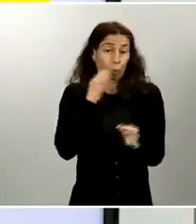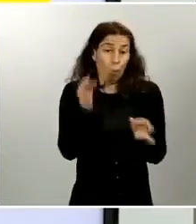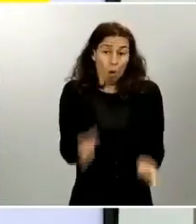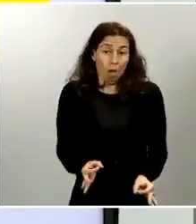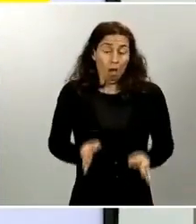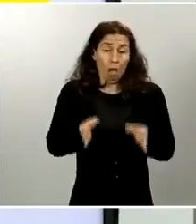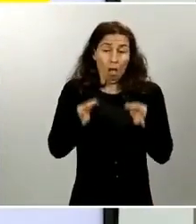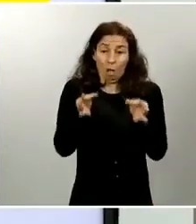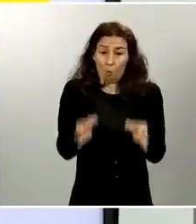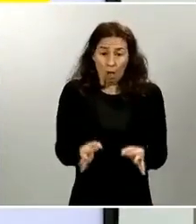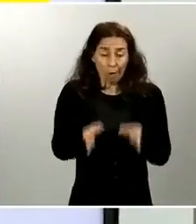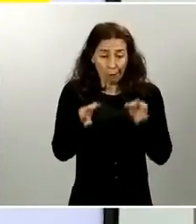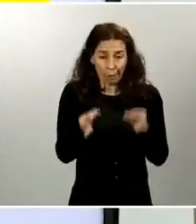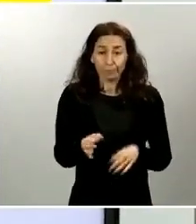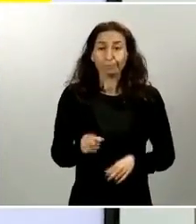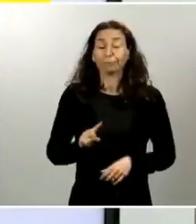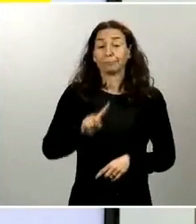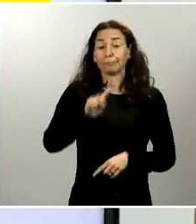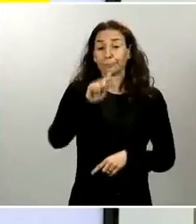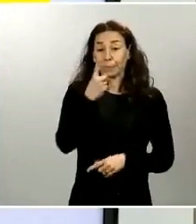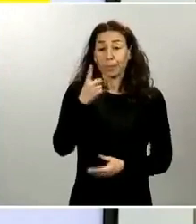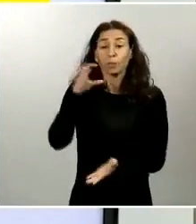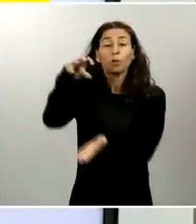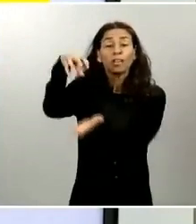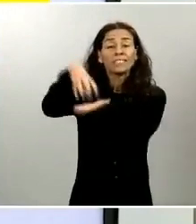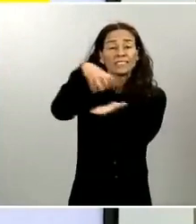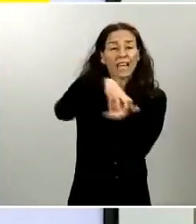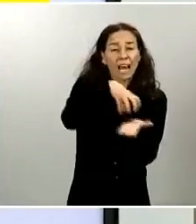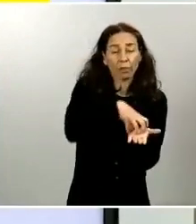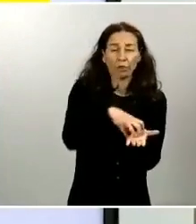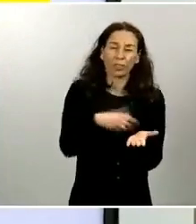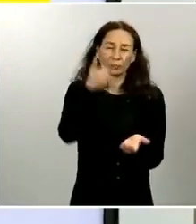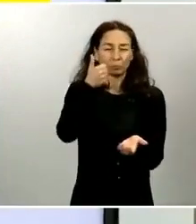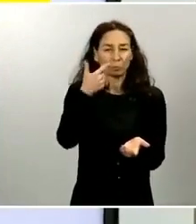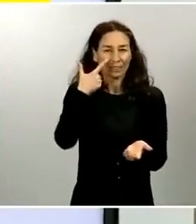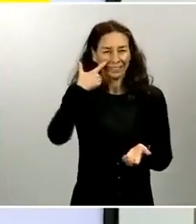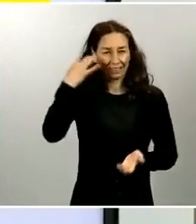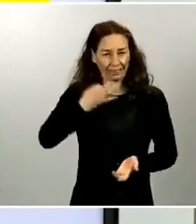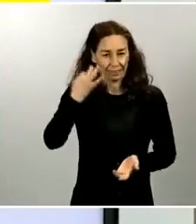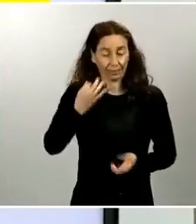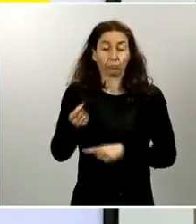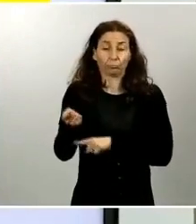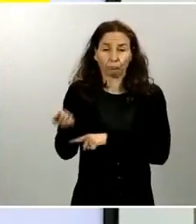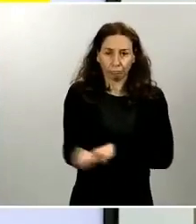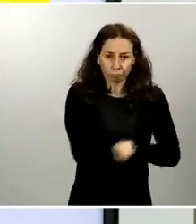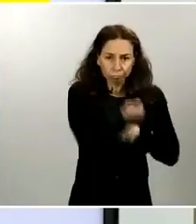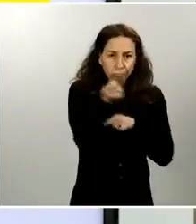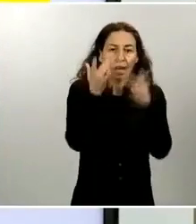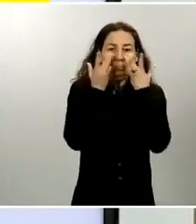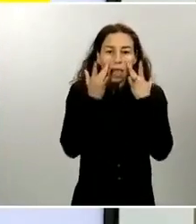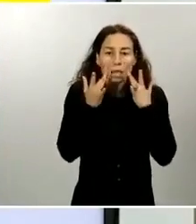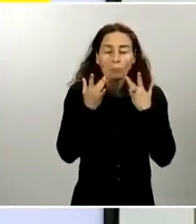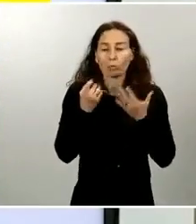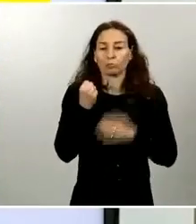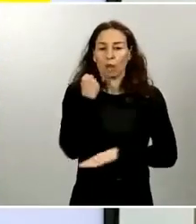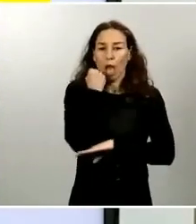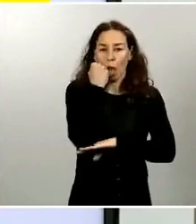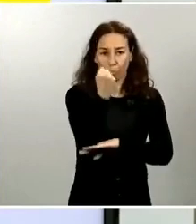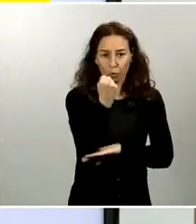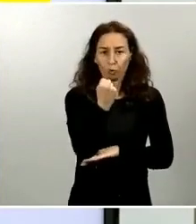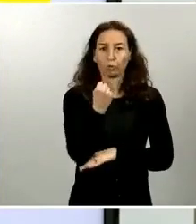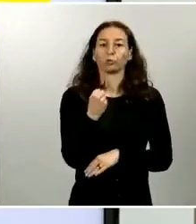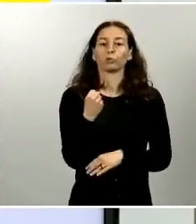la desinfección de instalaciones críticas y servicios esenciales, el apoyo al movimiento y el apoyo a la